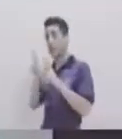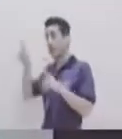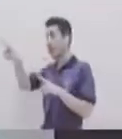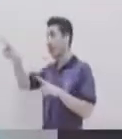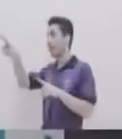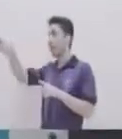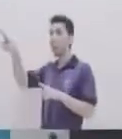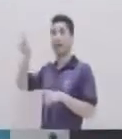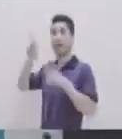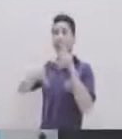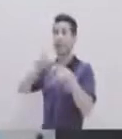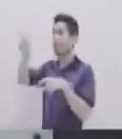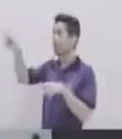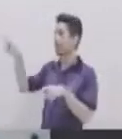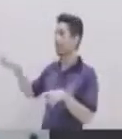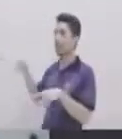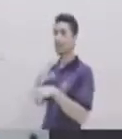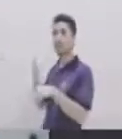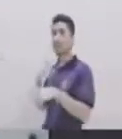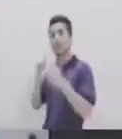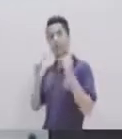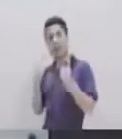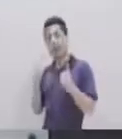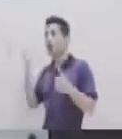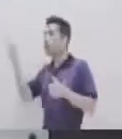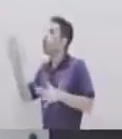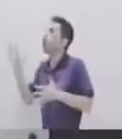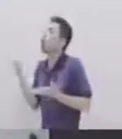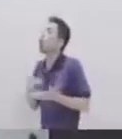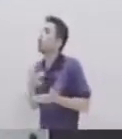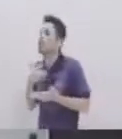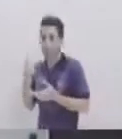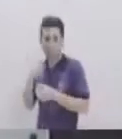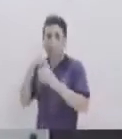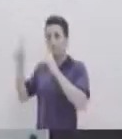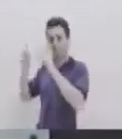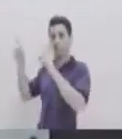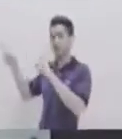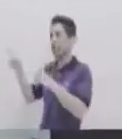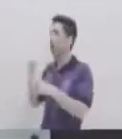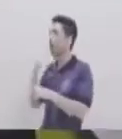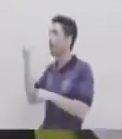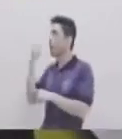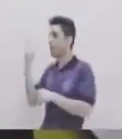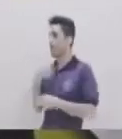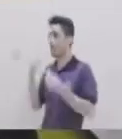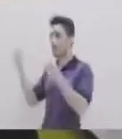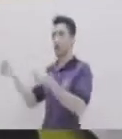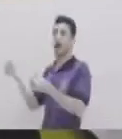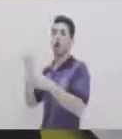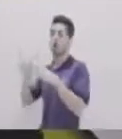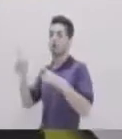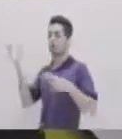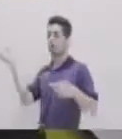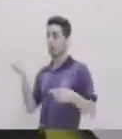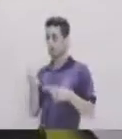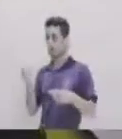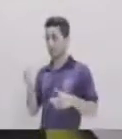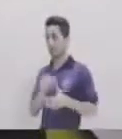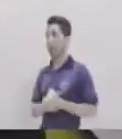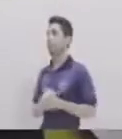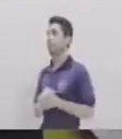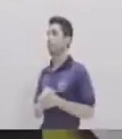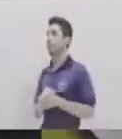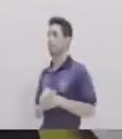Atendido Escuchado Que te importa No solo vender Sino también Entregar un producto De calidad Ajá